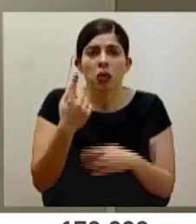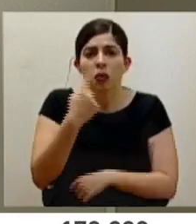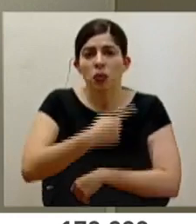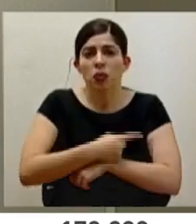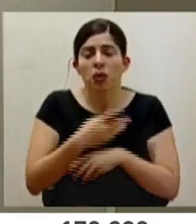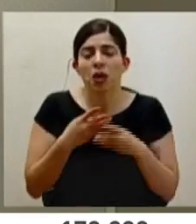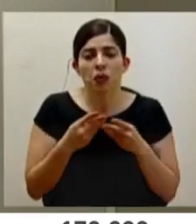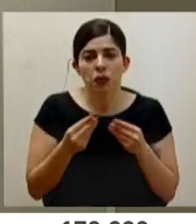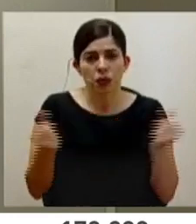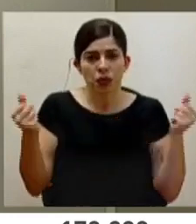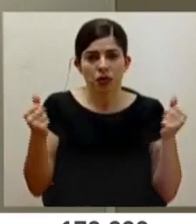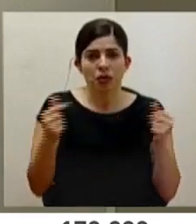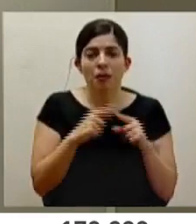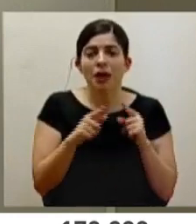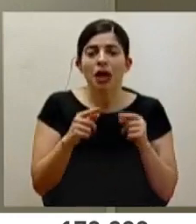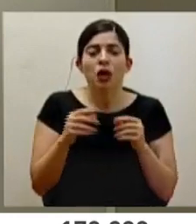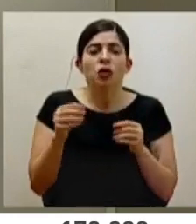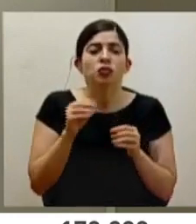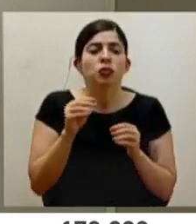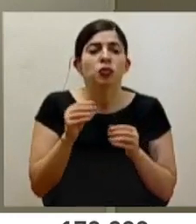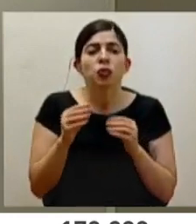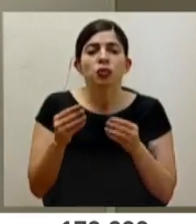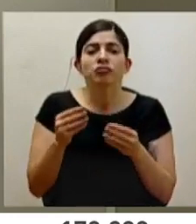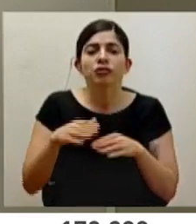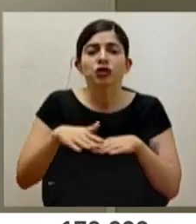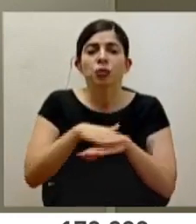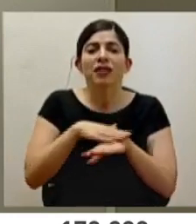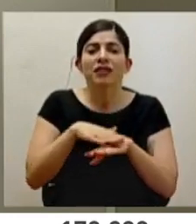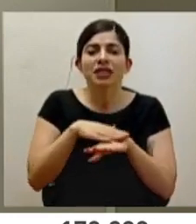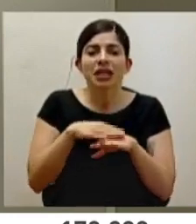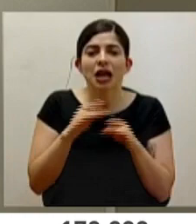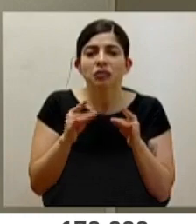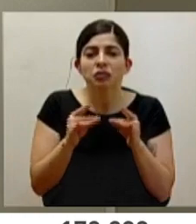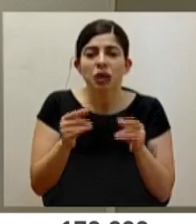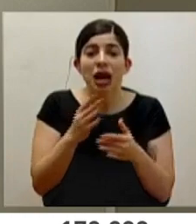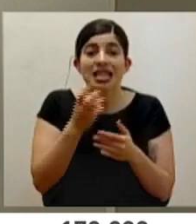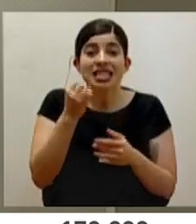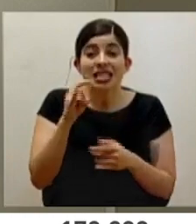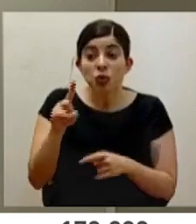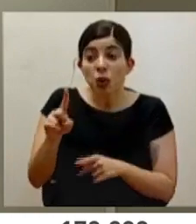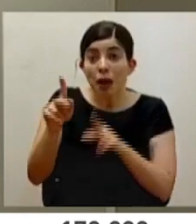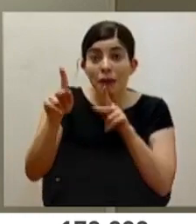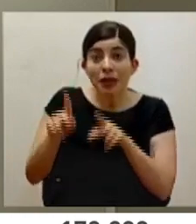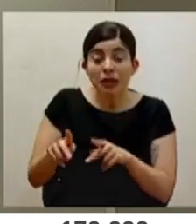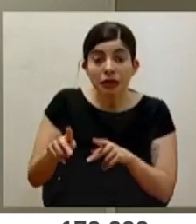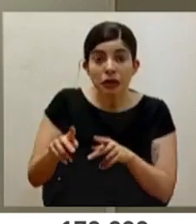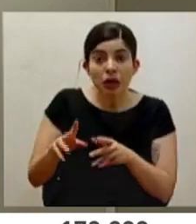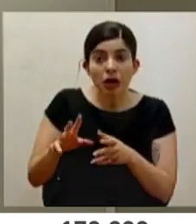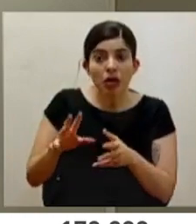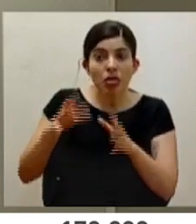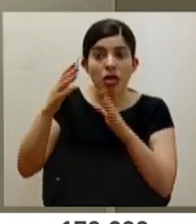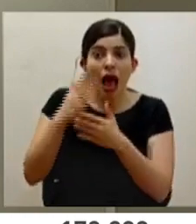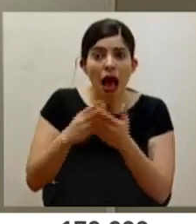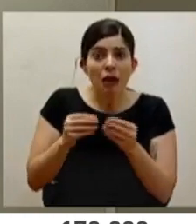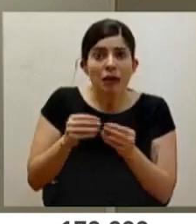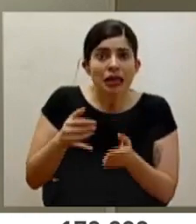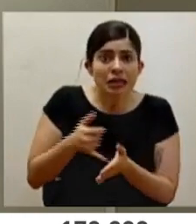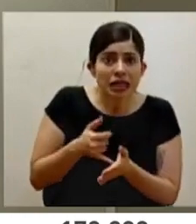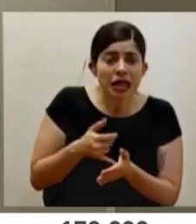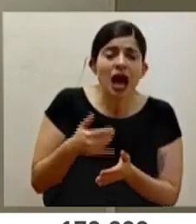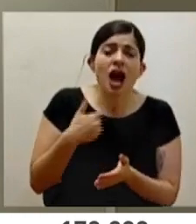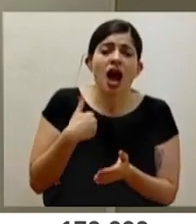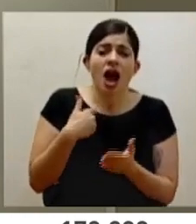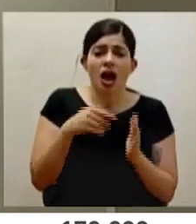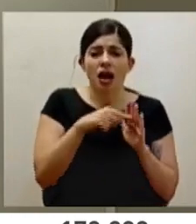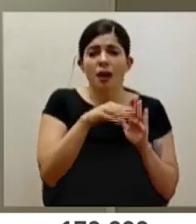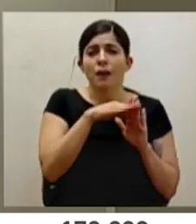día, pero son leves en general. Y en el caso de que haya, pues, alguna reacción un poco ya más moderada o adversa, severa, ya existen